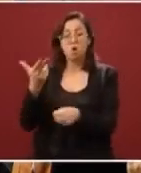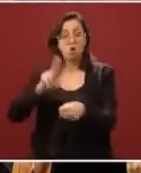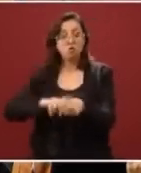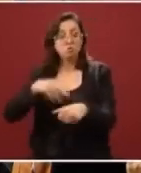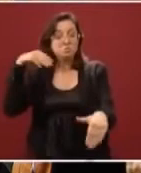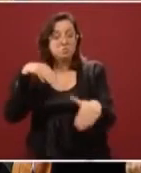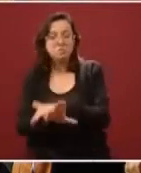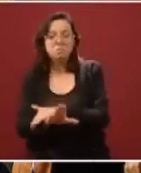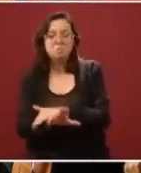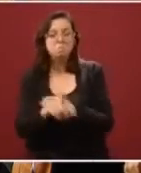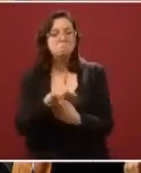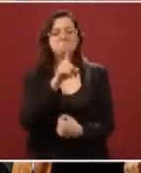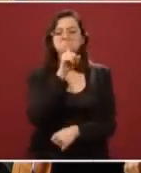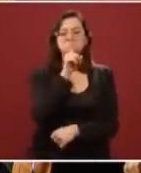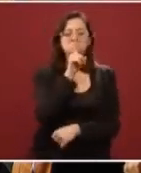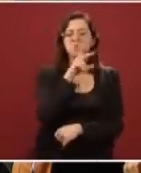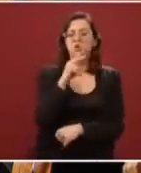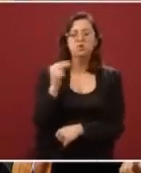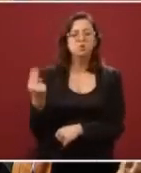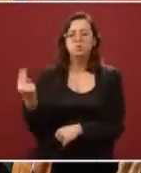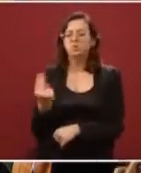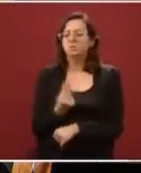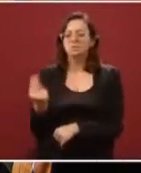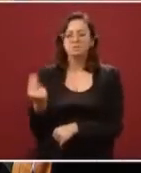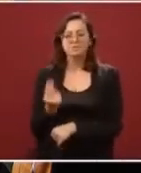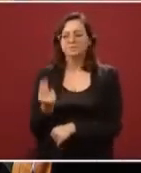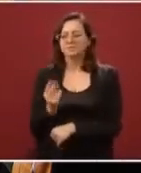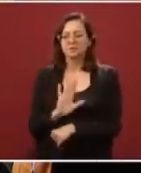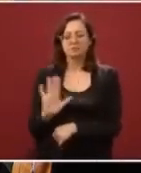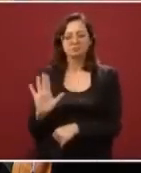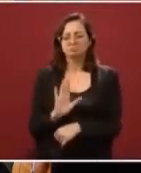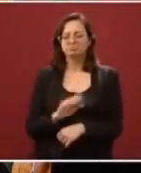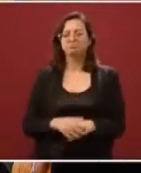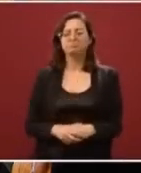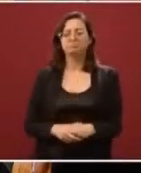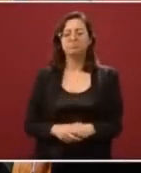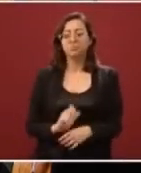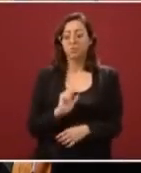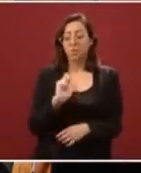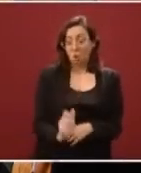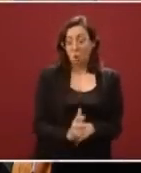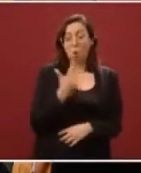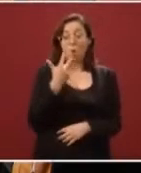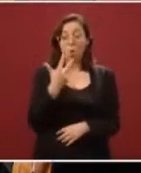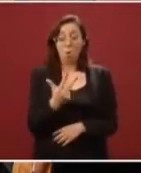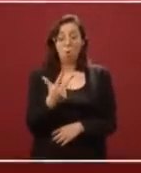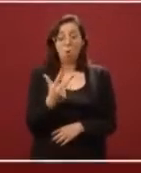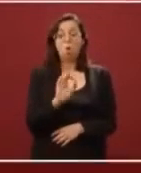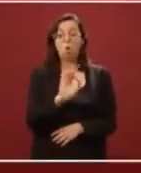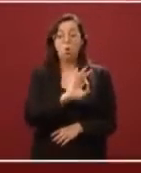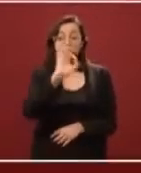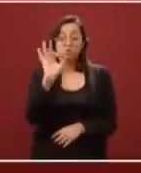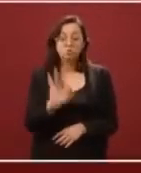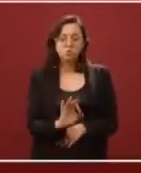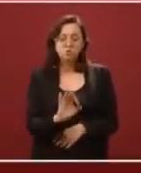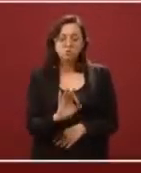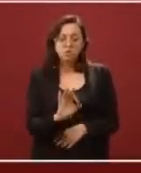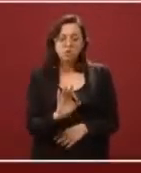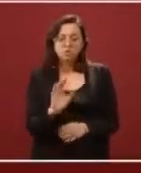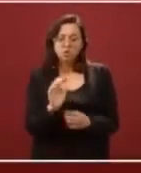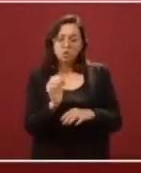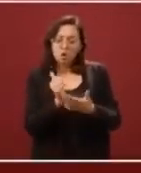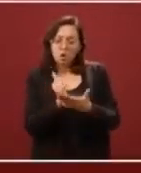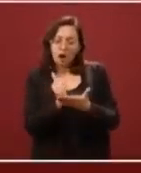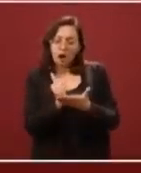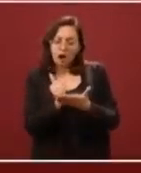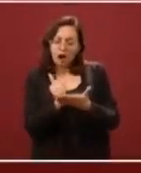necesario regresarlos o reingresarlos a una unidad médica. Un 8 por ciento, que vemos en el color un poco celeste